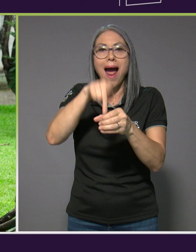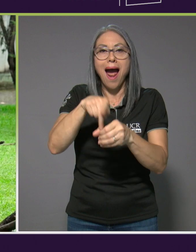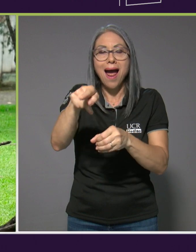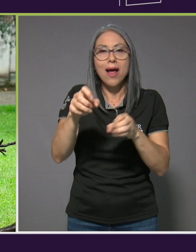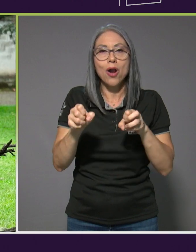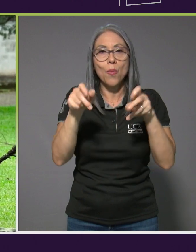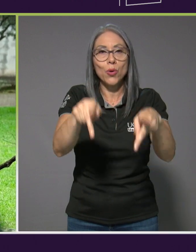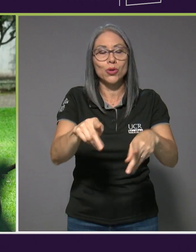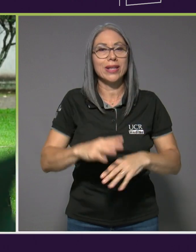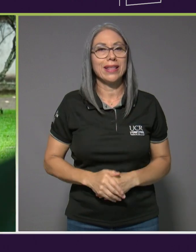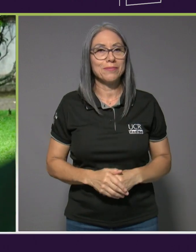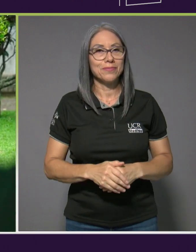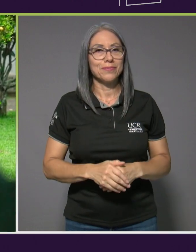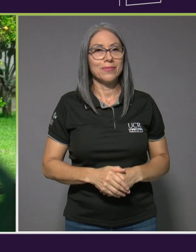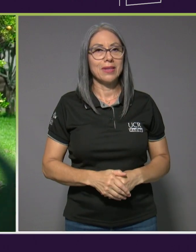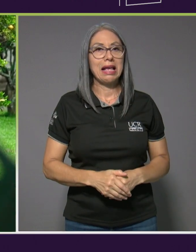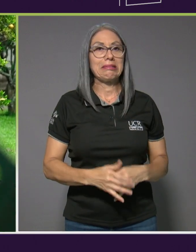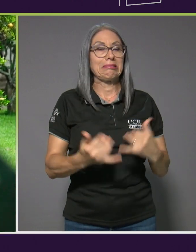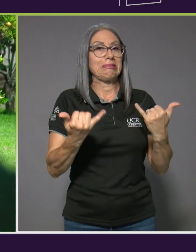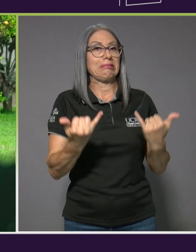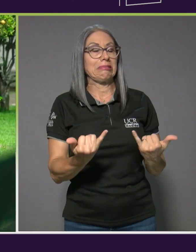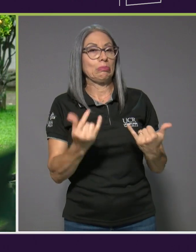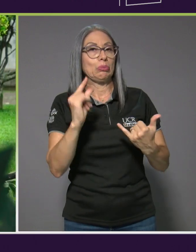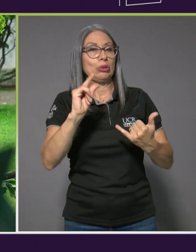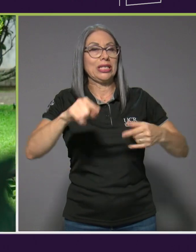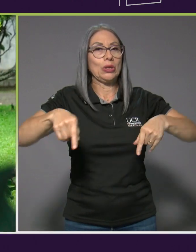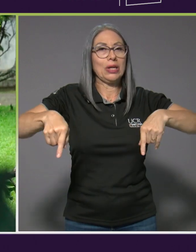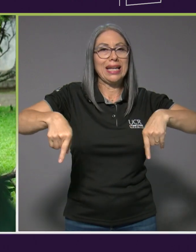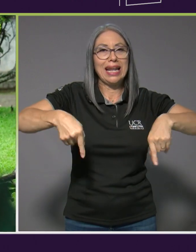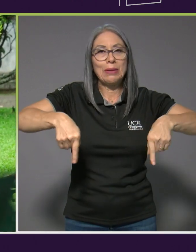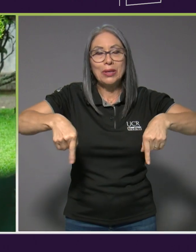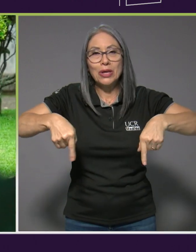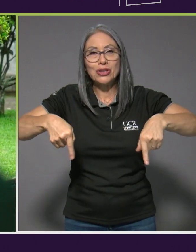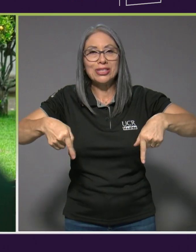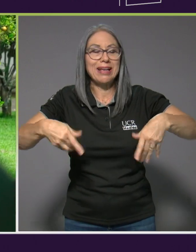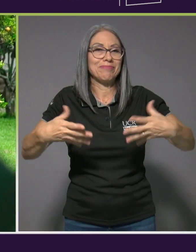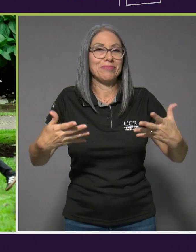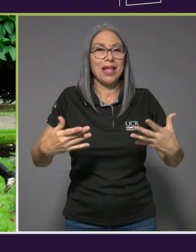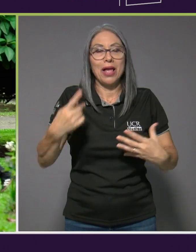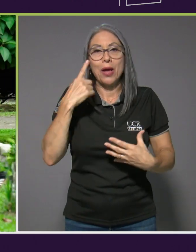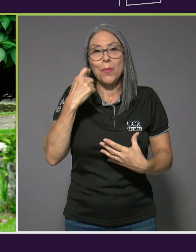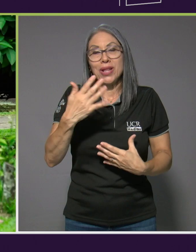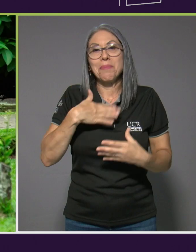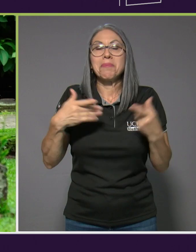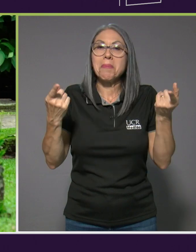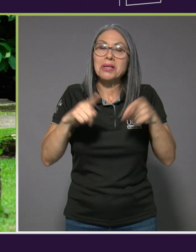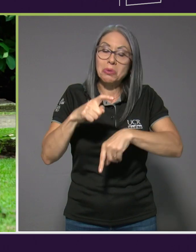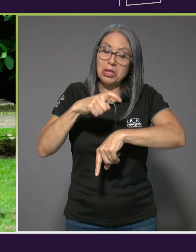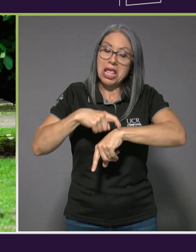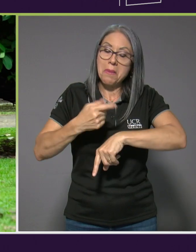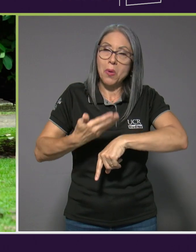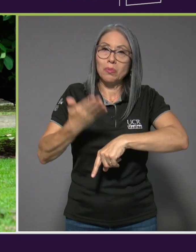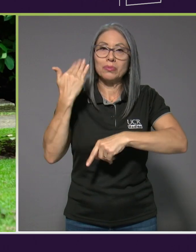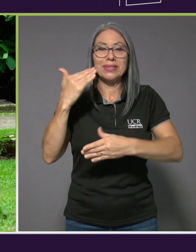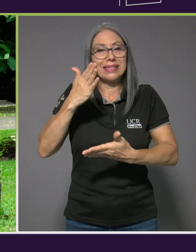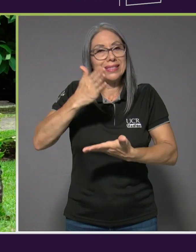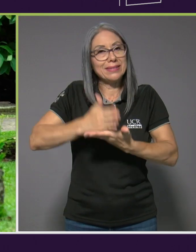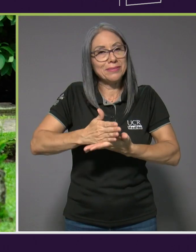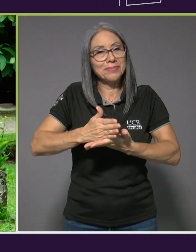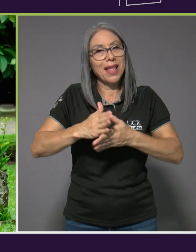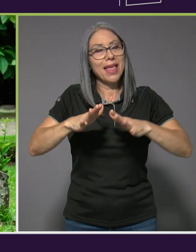Ya, bueno, un poco nerviosa, de verdad, porque como te dije, tuve este pequeño descanso, entonces,